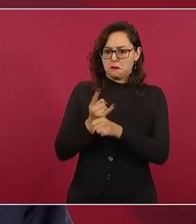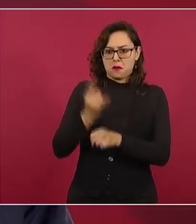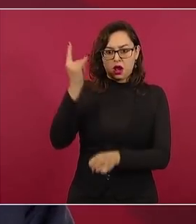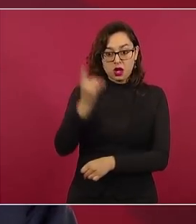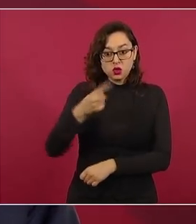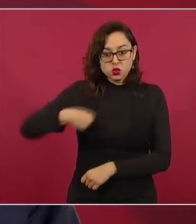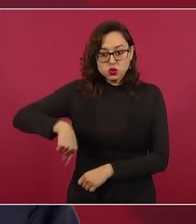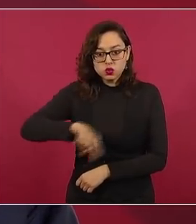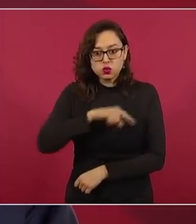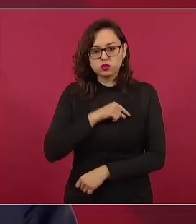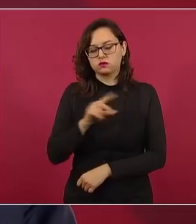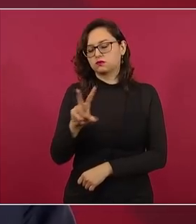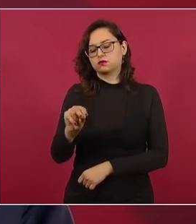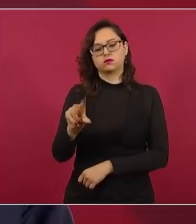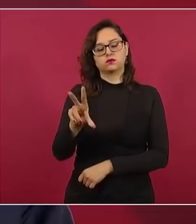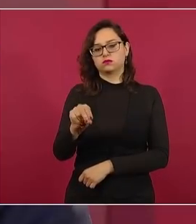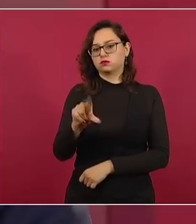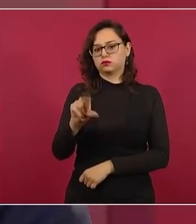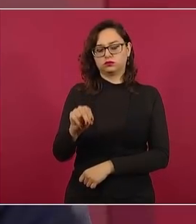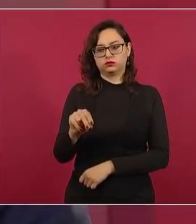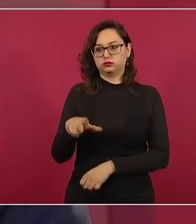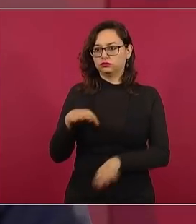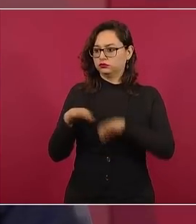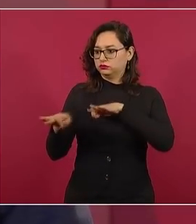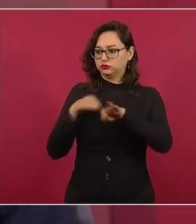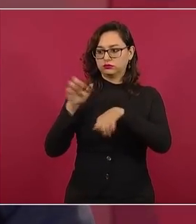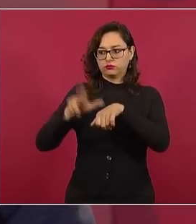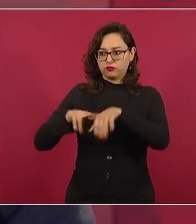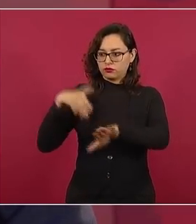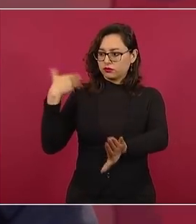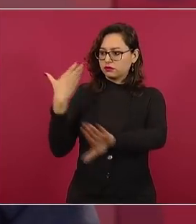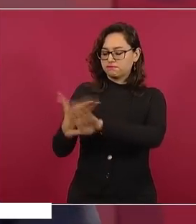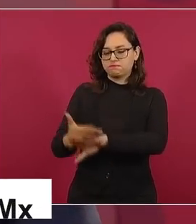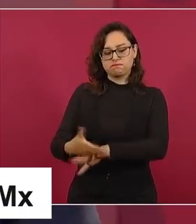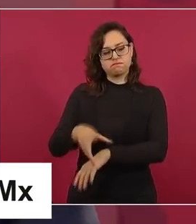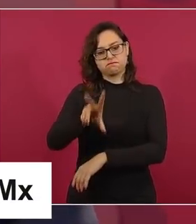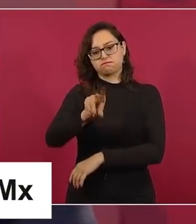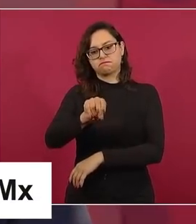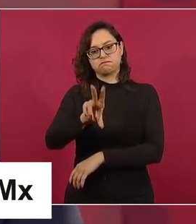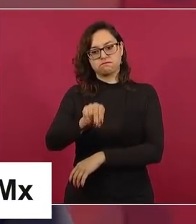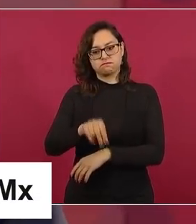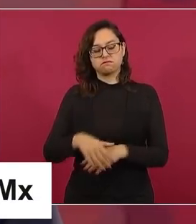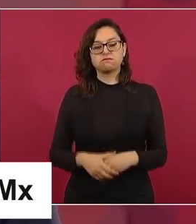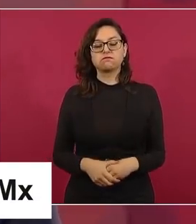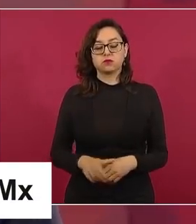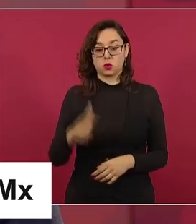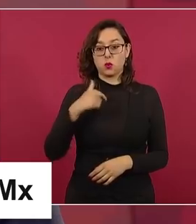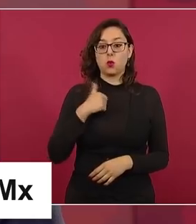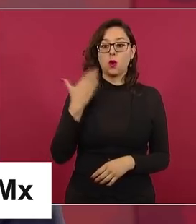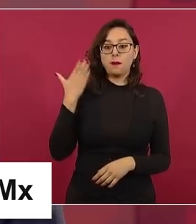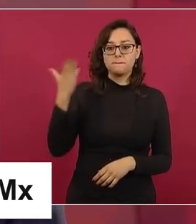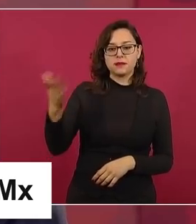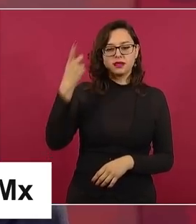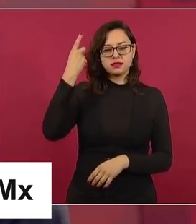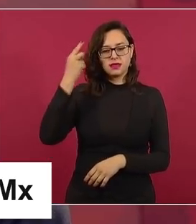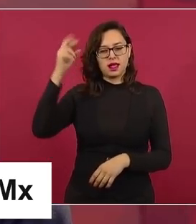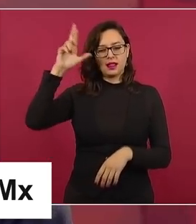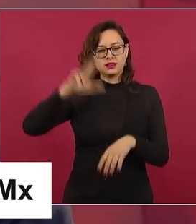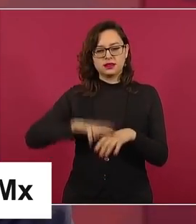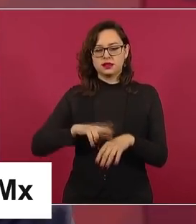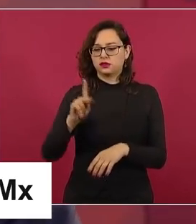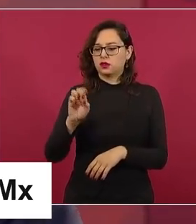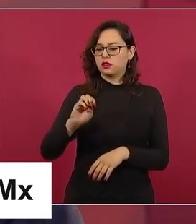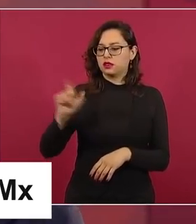en contra de los trabajadores. Voy a pedir al director de Pemex que